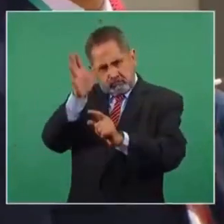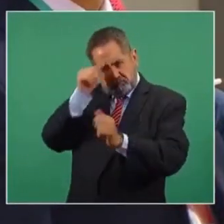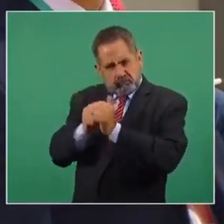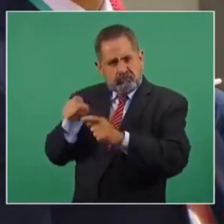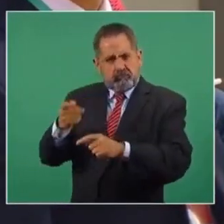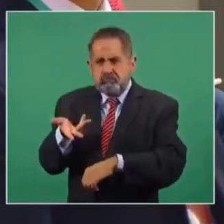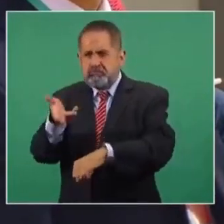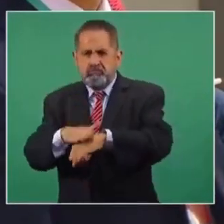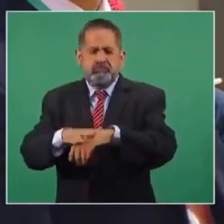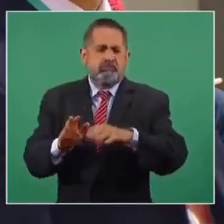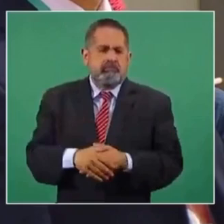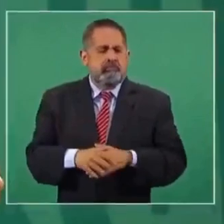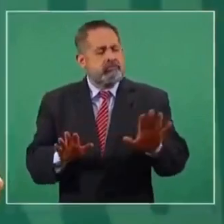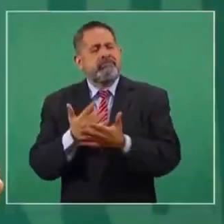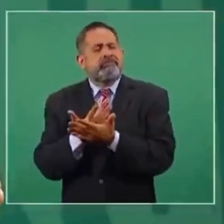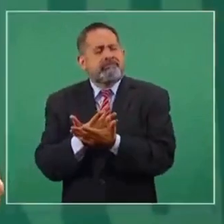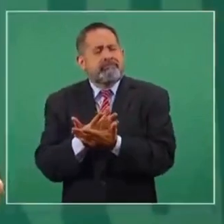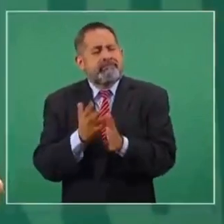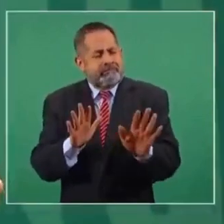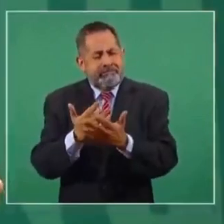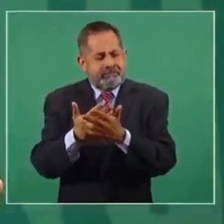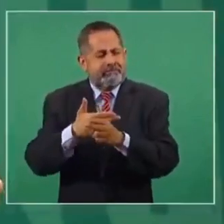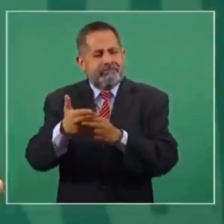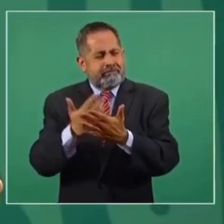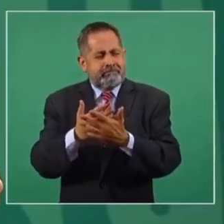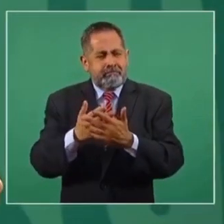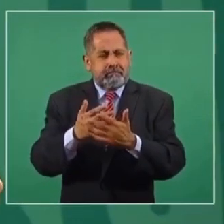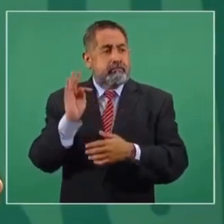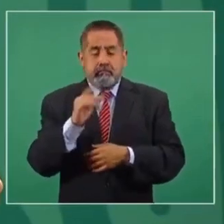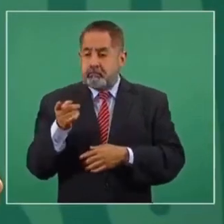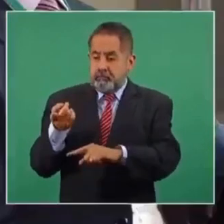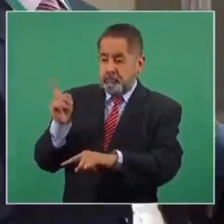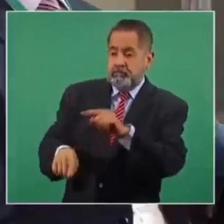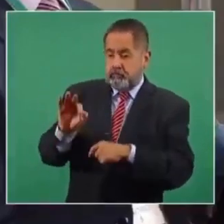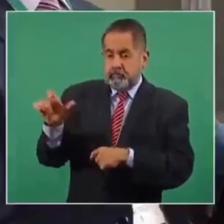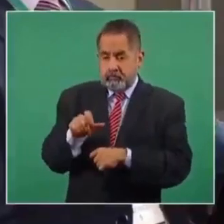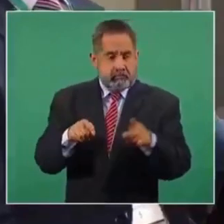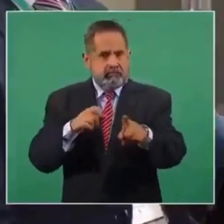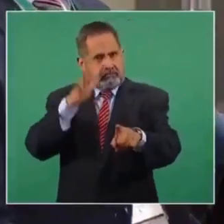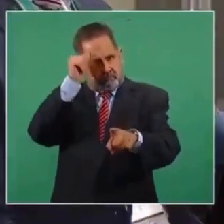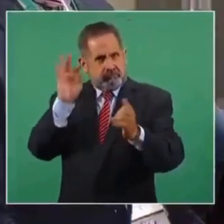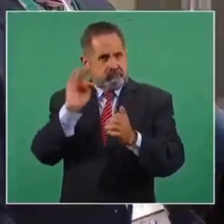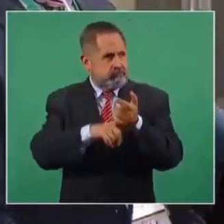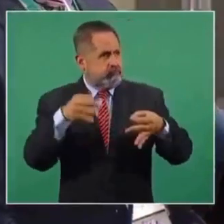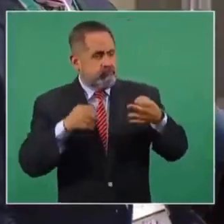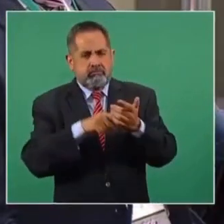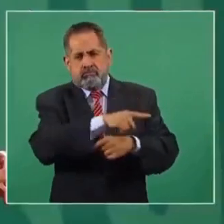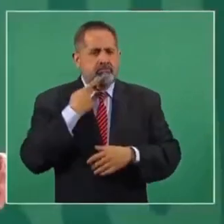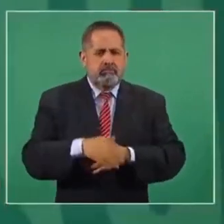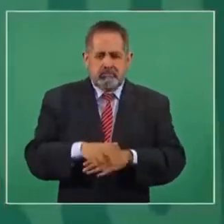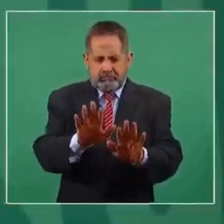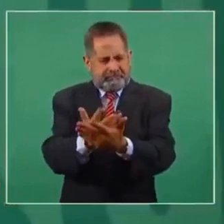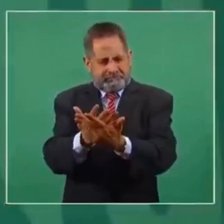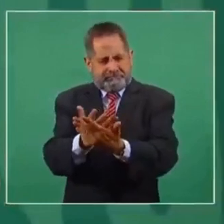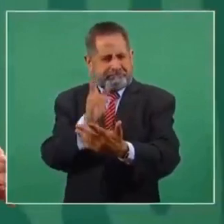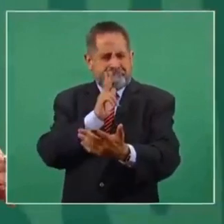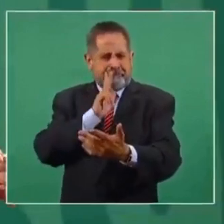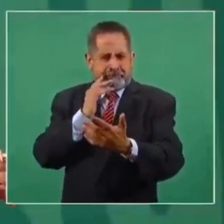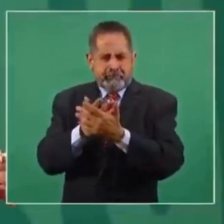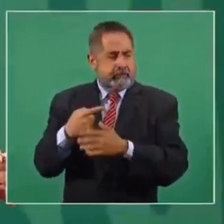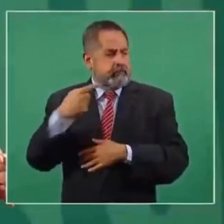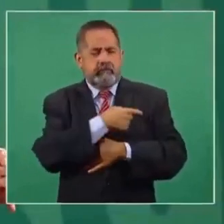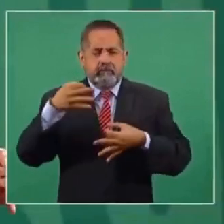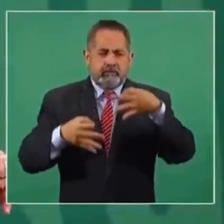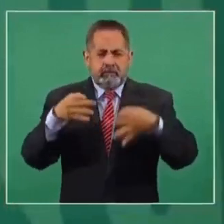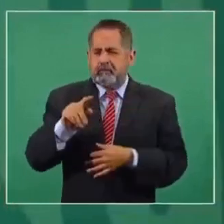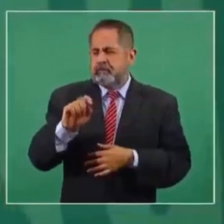este llamado? Vamos a esperar todavía, no nos adelantemos. Pero si le quitan la candidatura, entonces usted estaría de acuerdo con este juicio político. Vamos a esperarnos. Está en